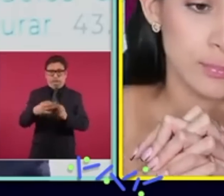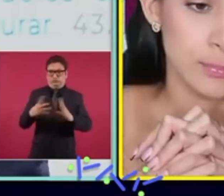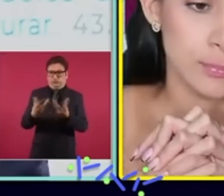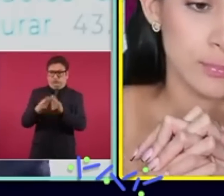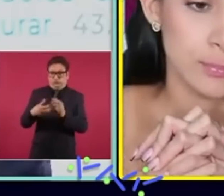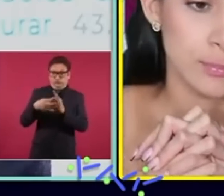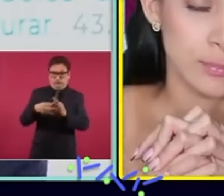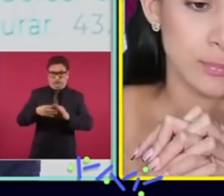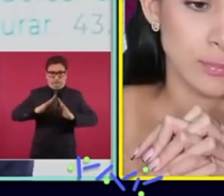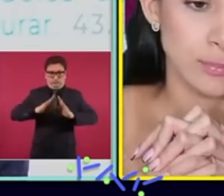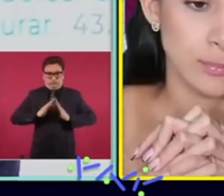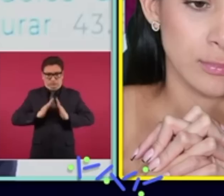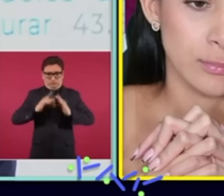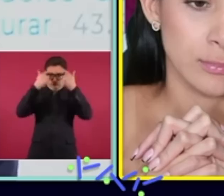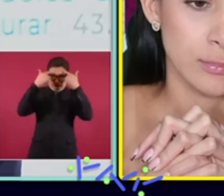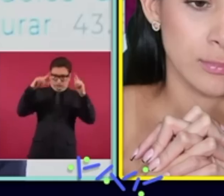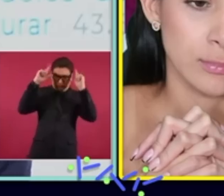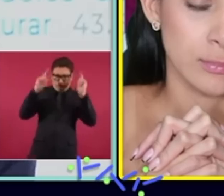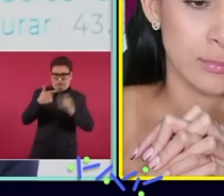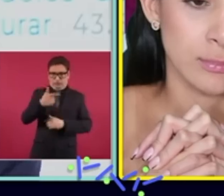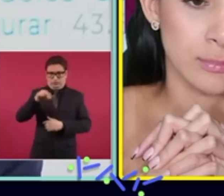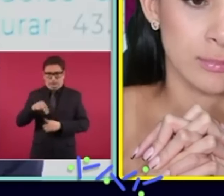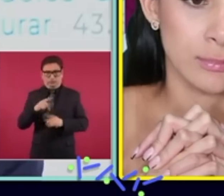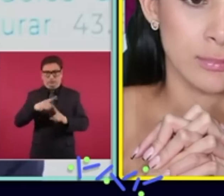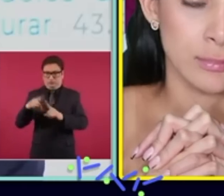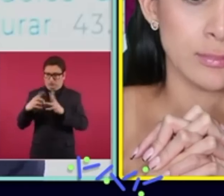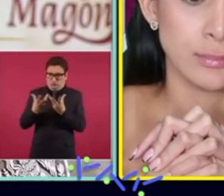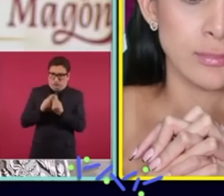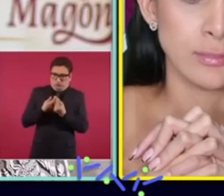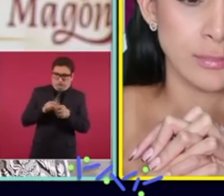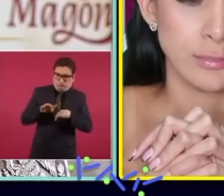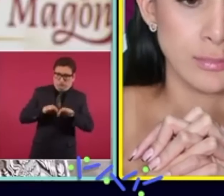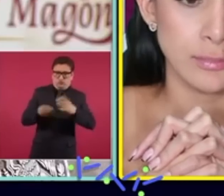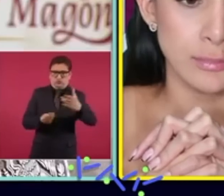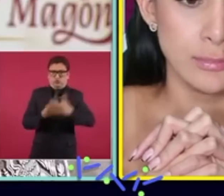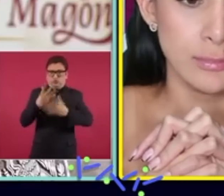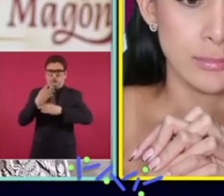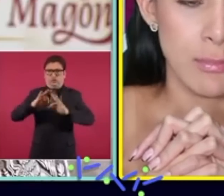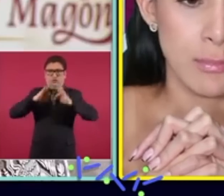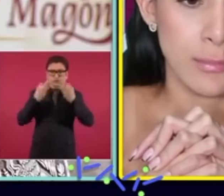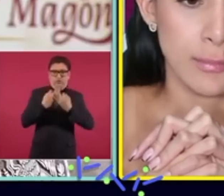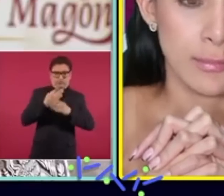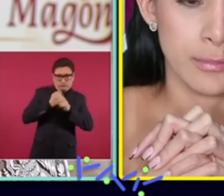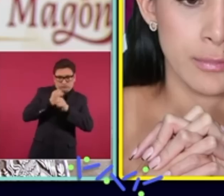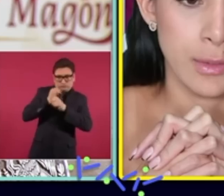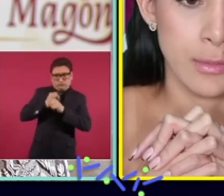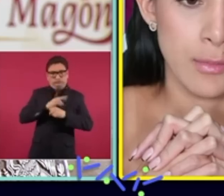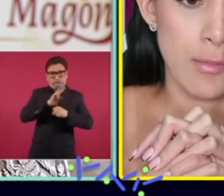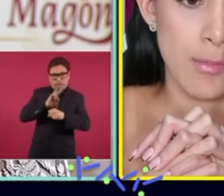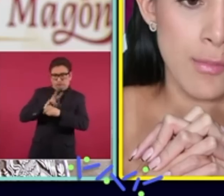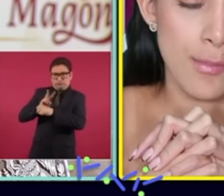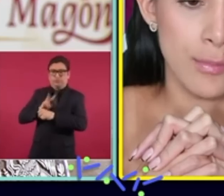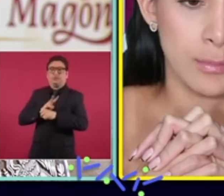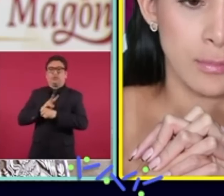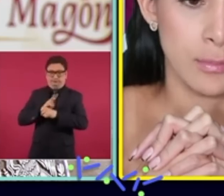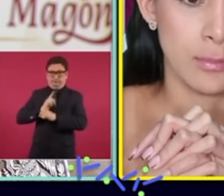con Sedena, Semar, Guardia Nacional, hemos implementado nuevos modelos de inteligencia y alertamiento logrando